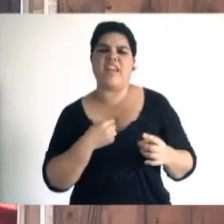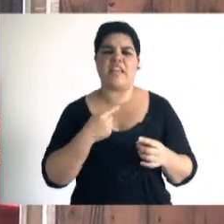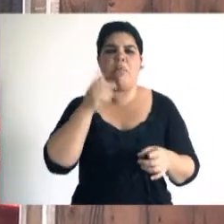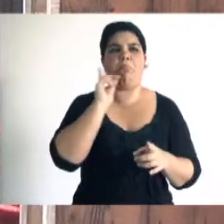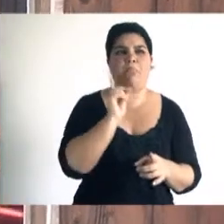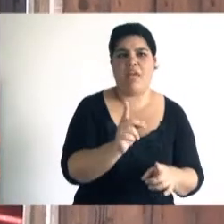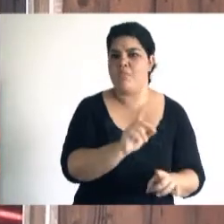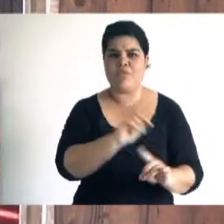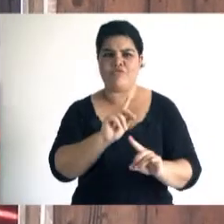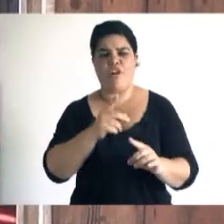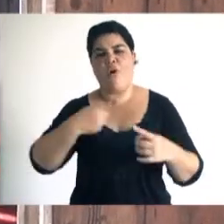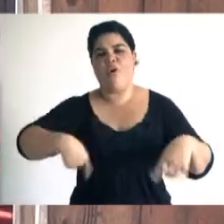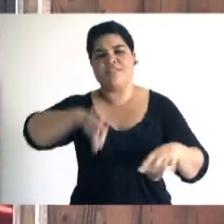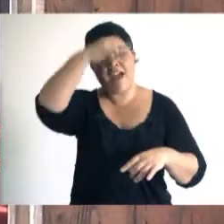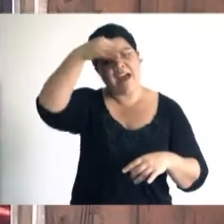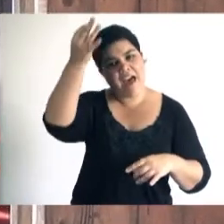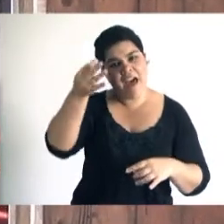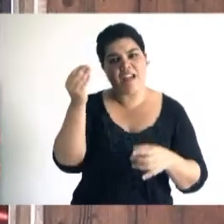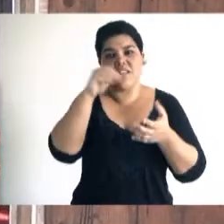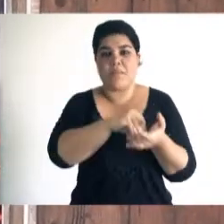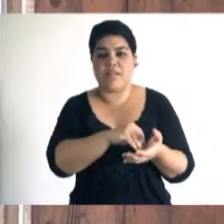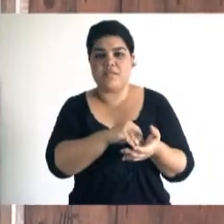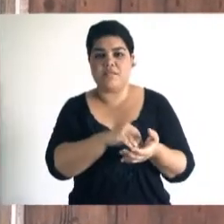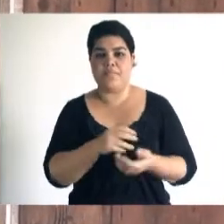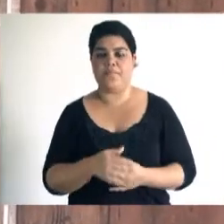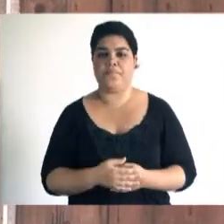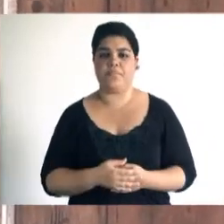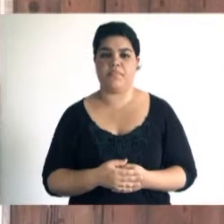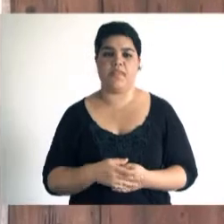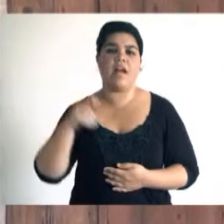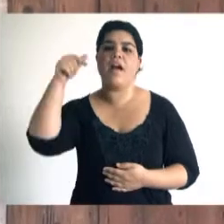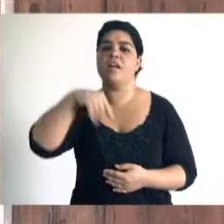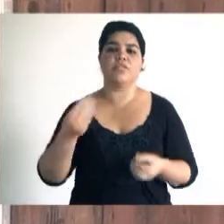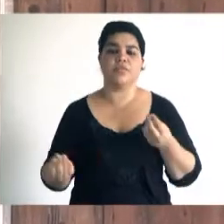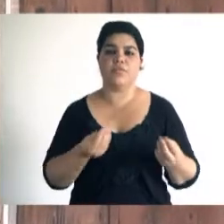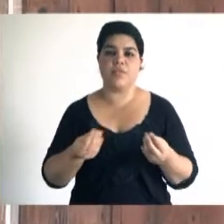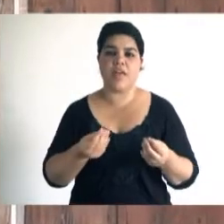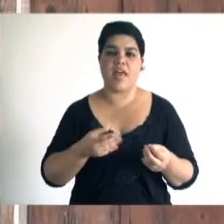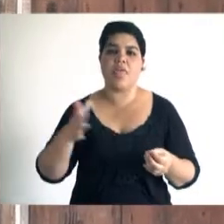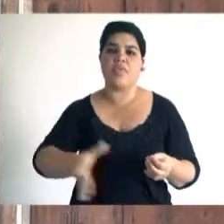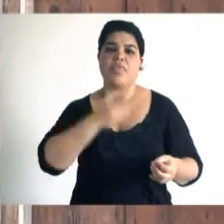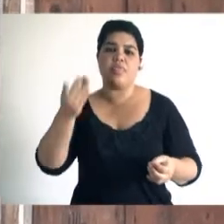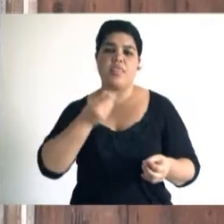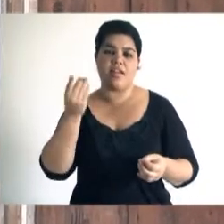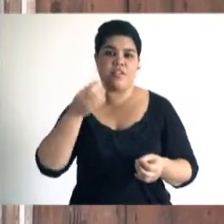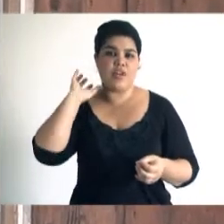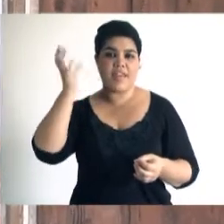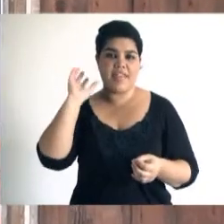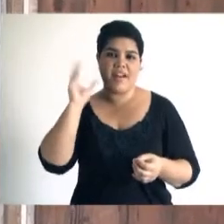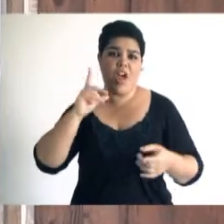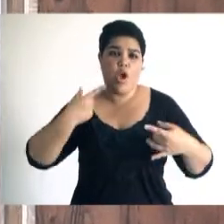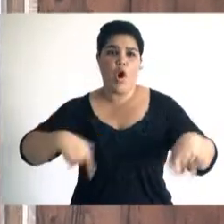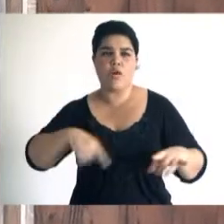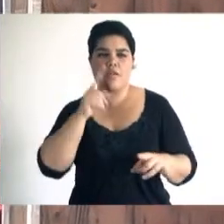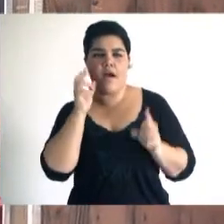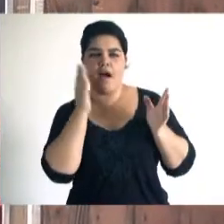partir, como te decía, de herramientas artísticas. Y en este sentido lo han tomado en otras ocasiones, tanto directores de radio, atentos a qué